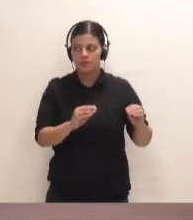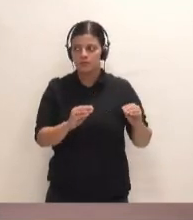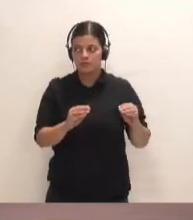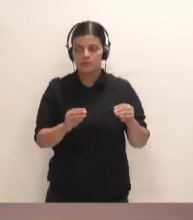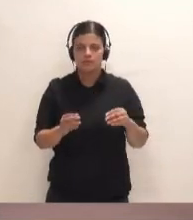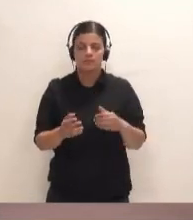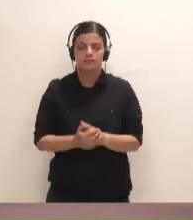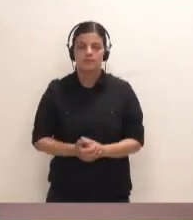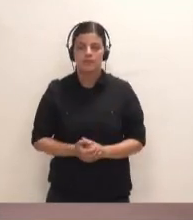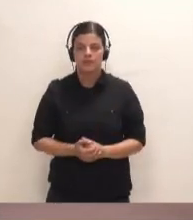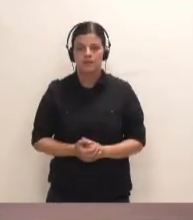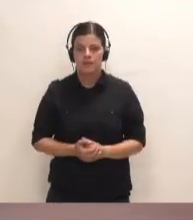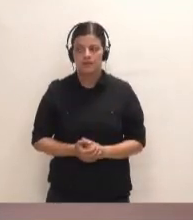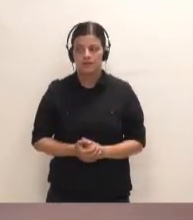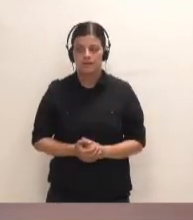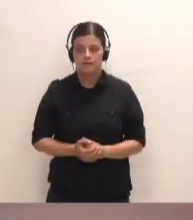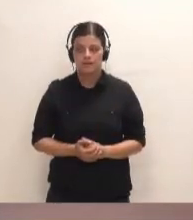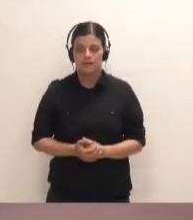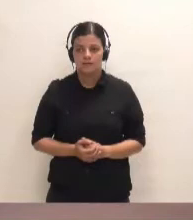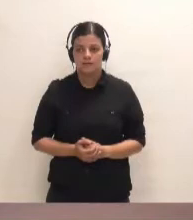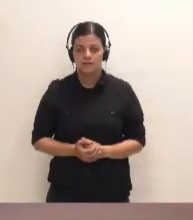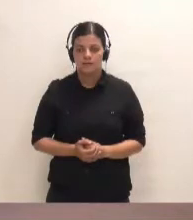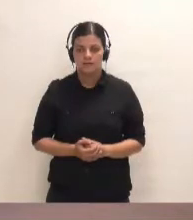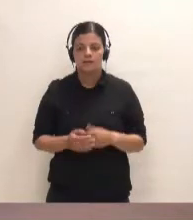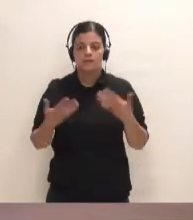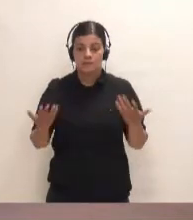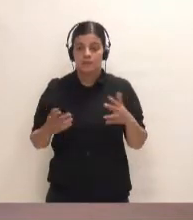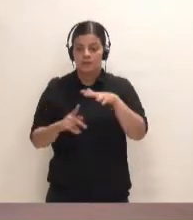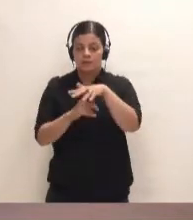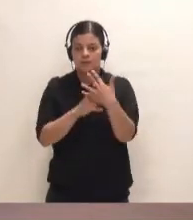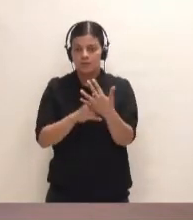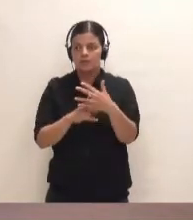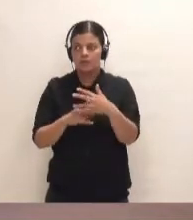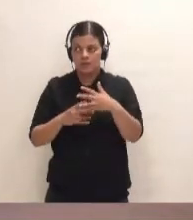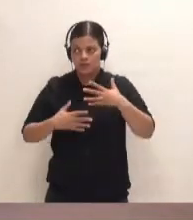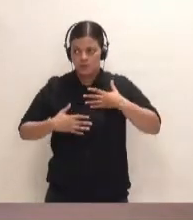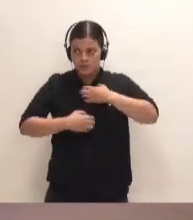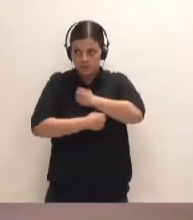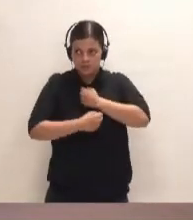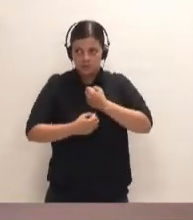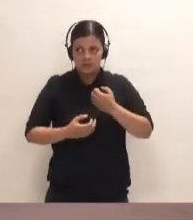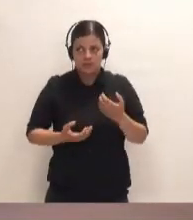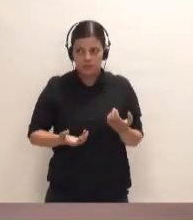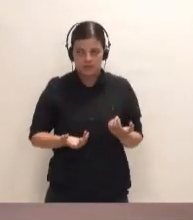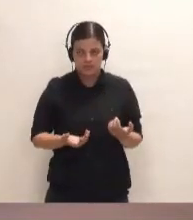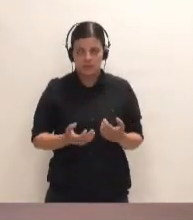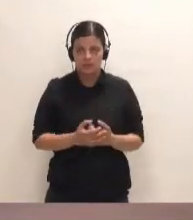como ocurre en una disolución que está muy saturada, un pequeño golpe provoca